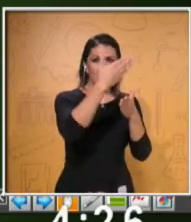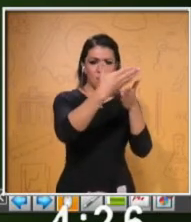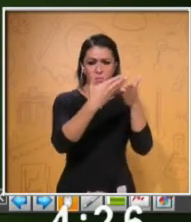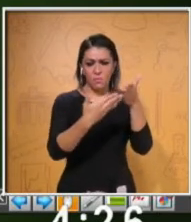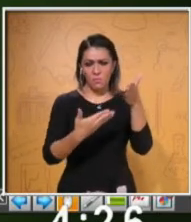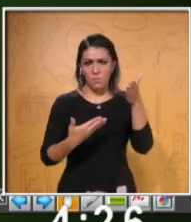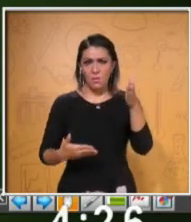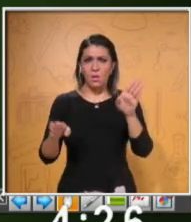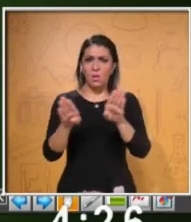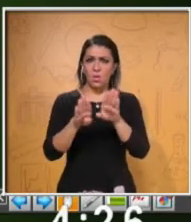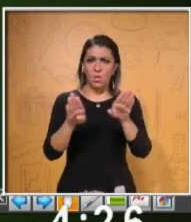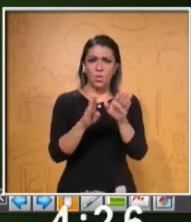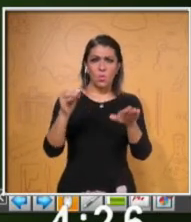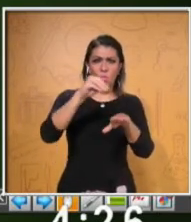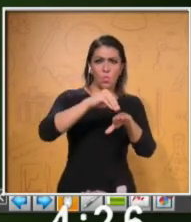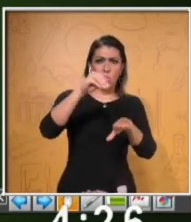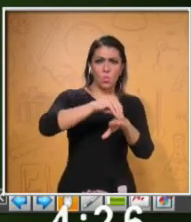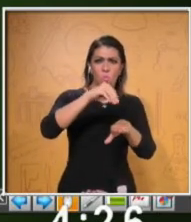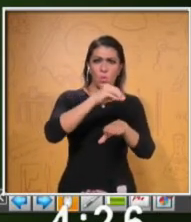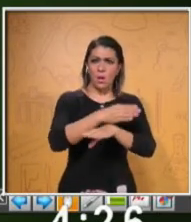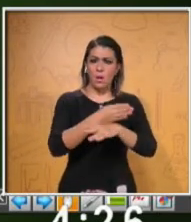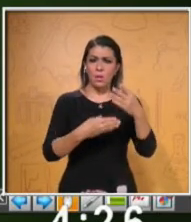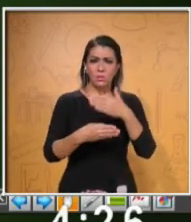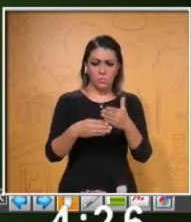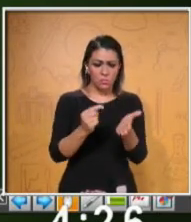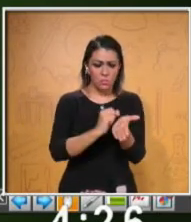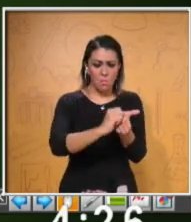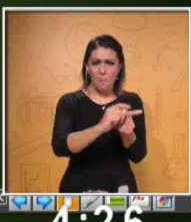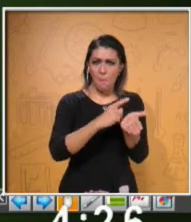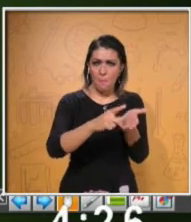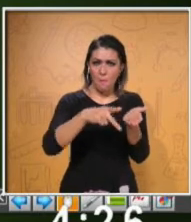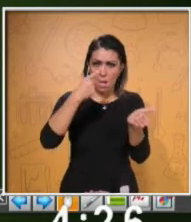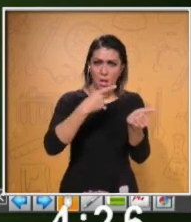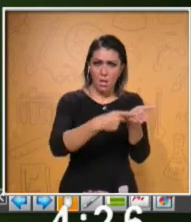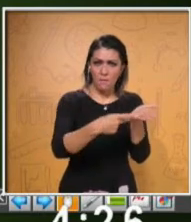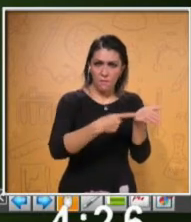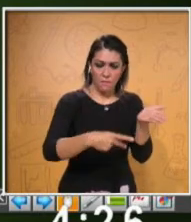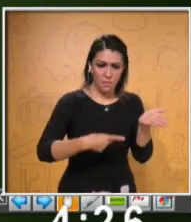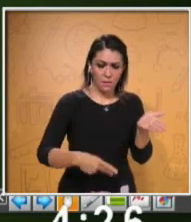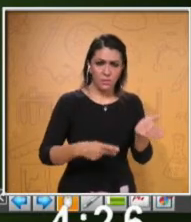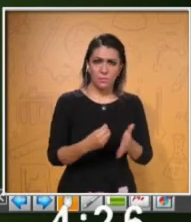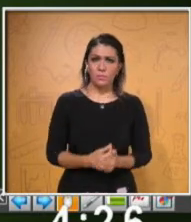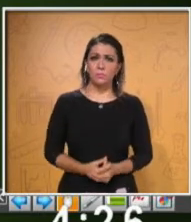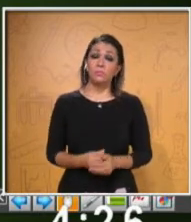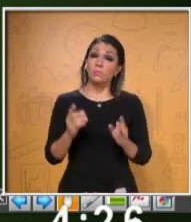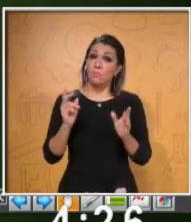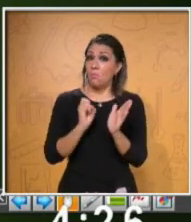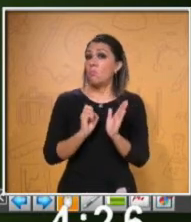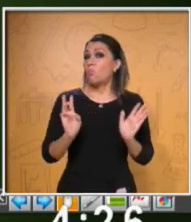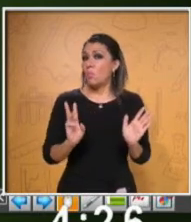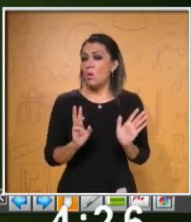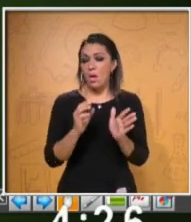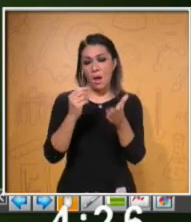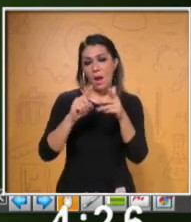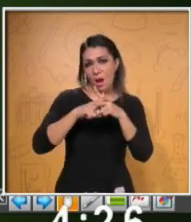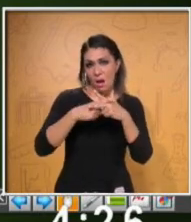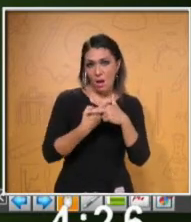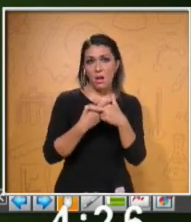de qué manera podemos emplear este vocabulario. At the beginning of a presentation. Al inicio de la presentación.